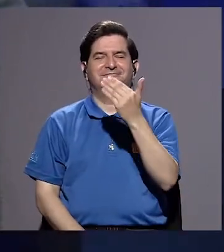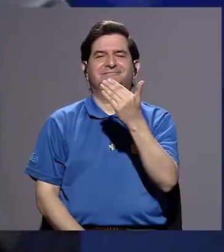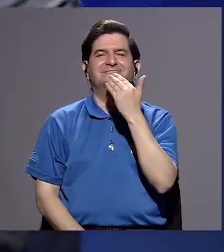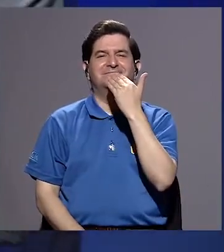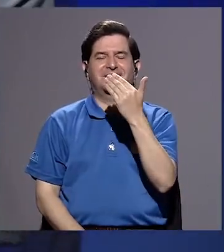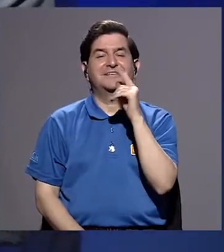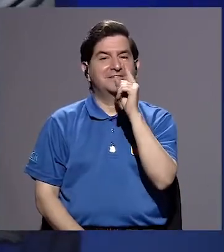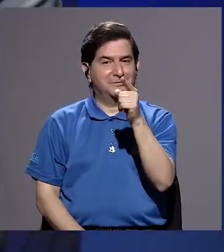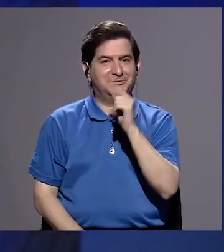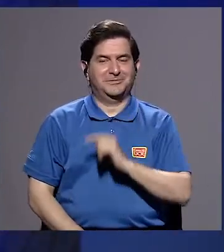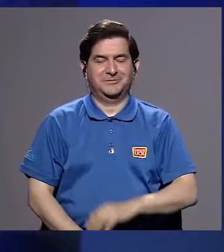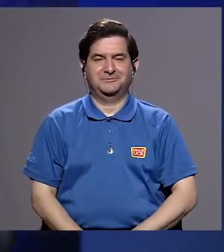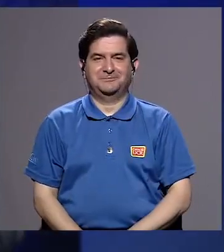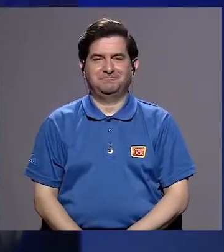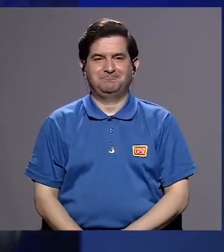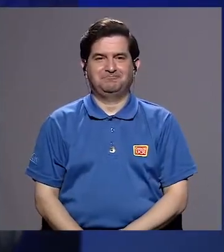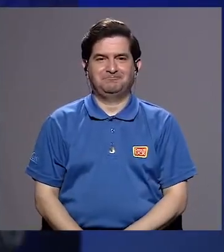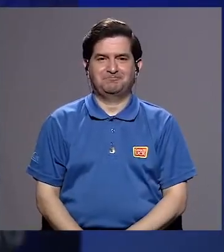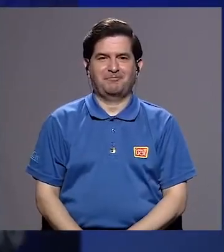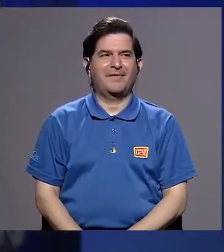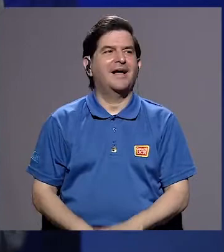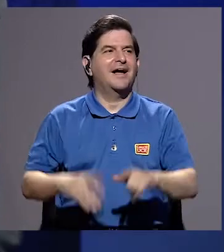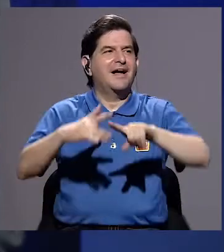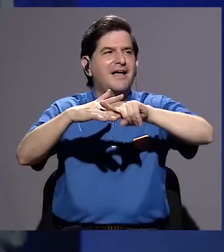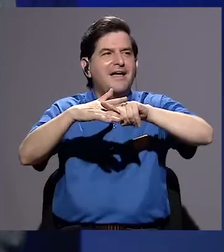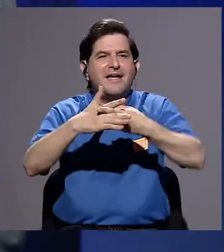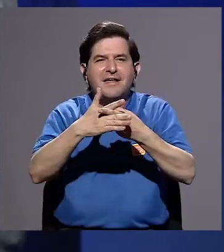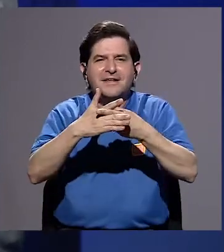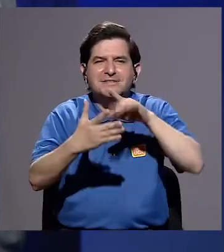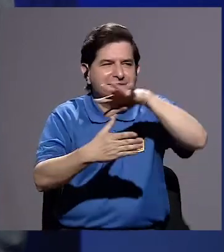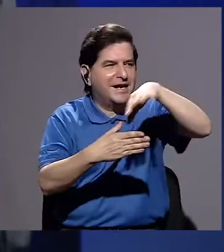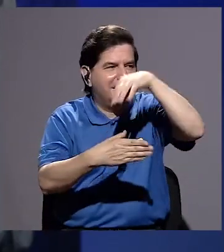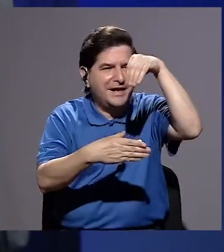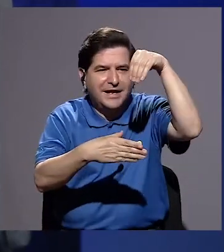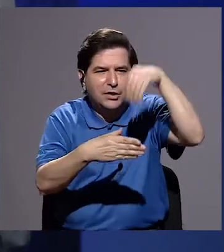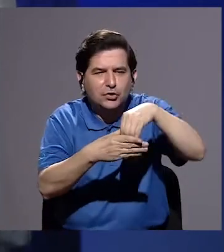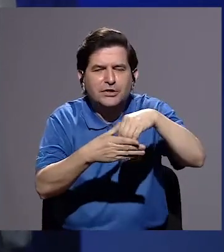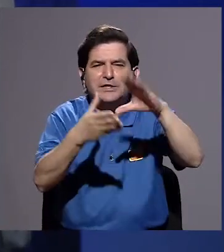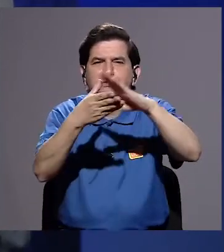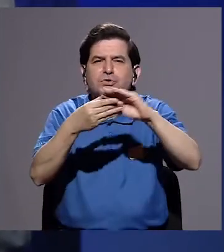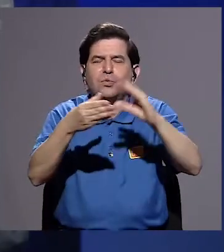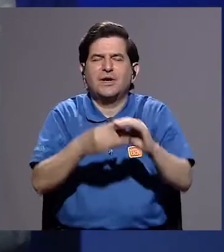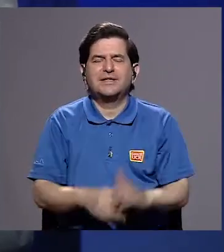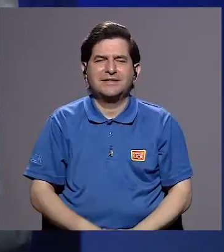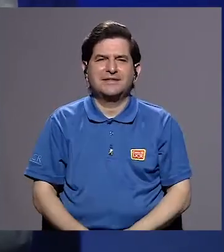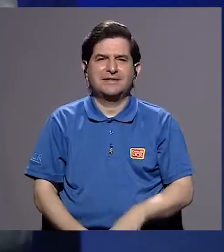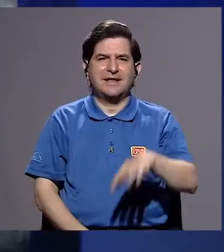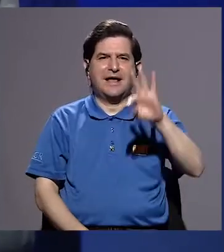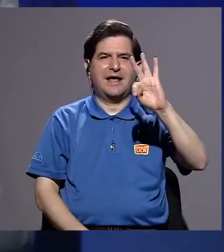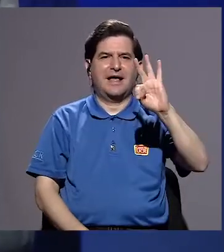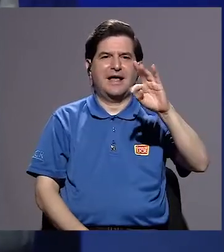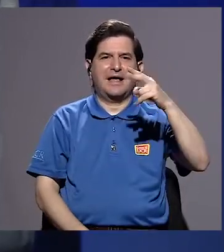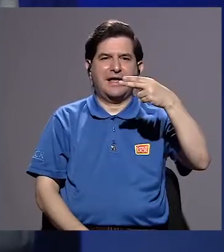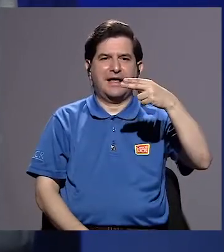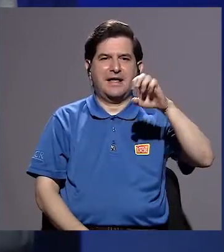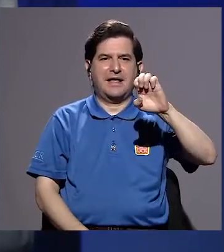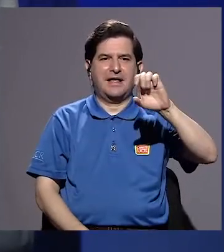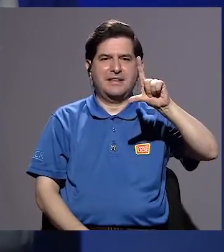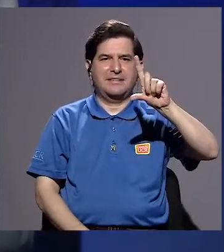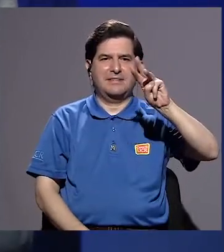gracias. Y para iniciar, para contextualizar, cuéntanos quién es doña Thelma Curlin.